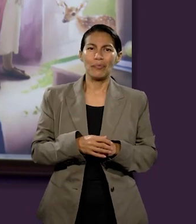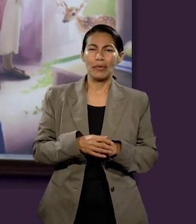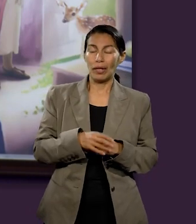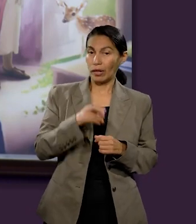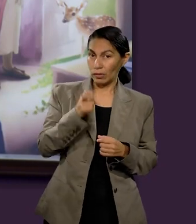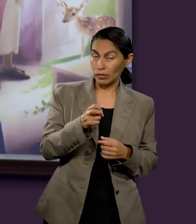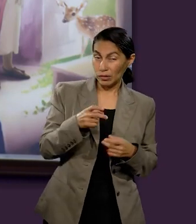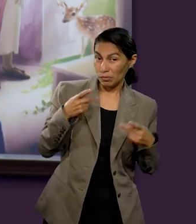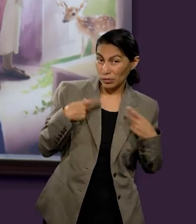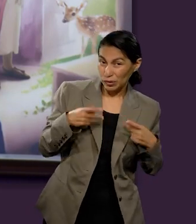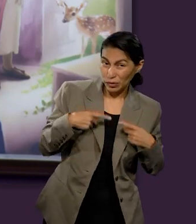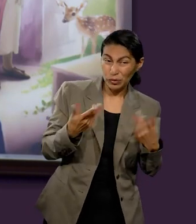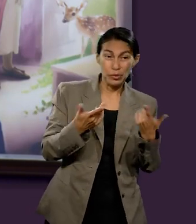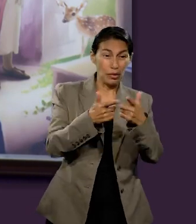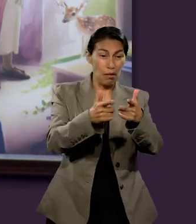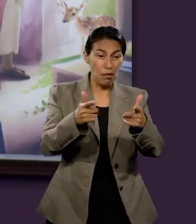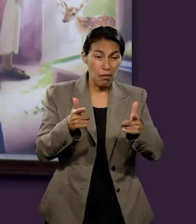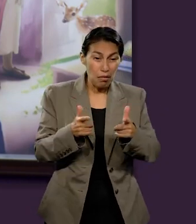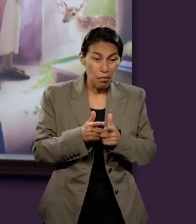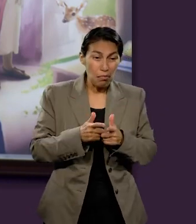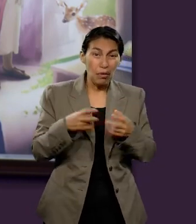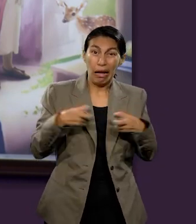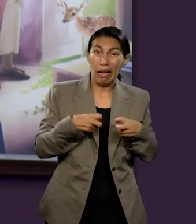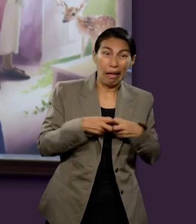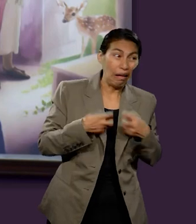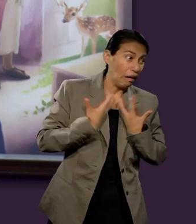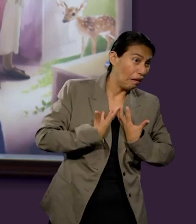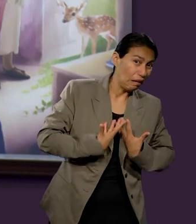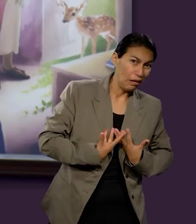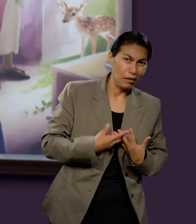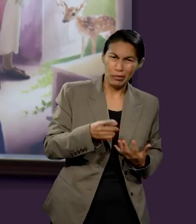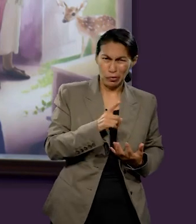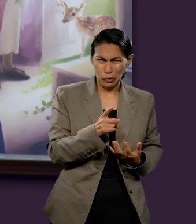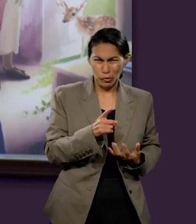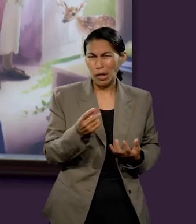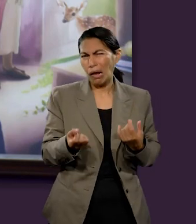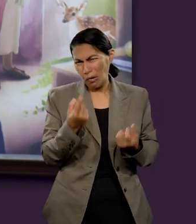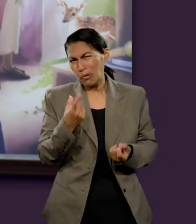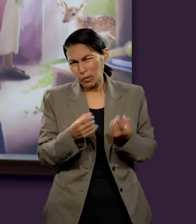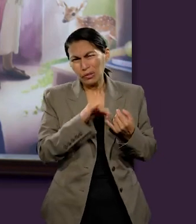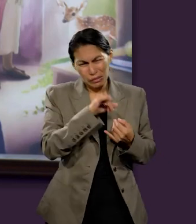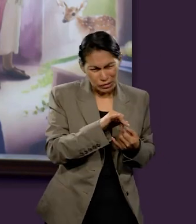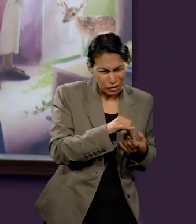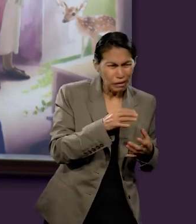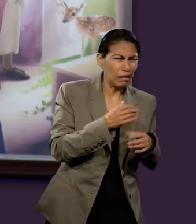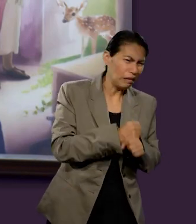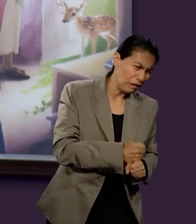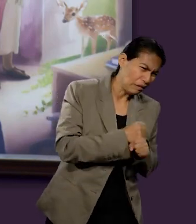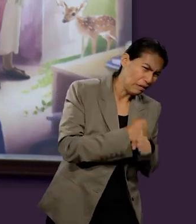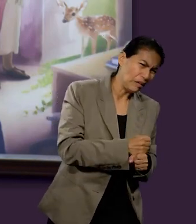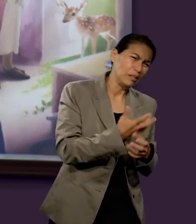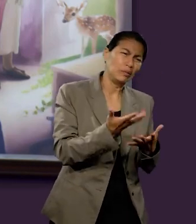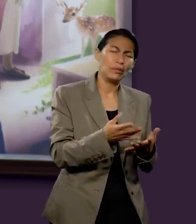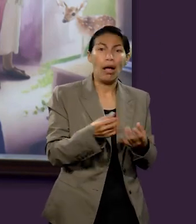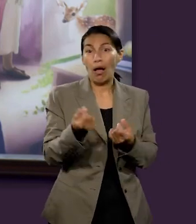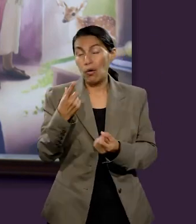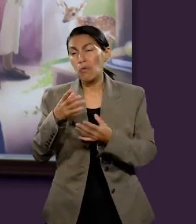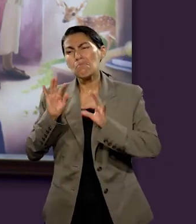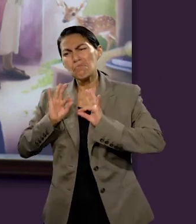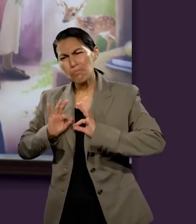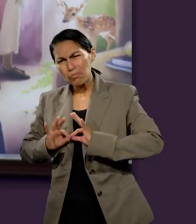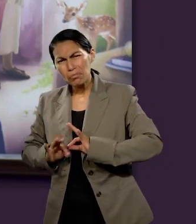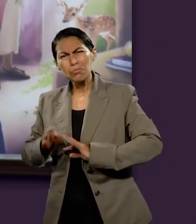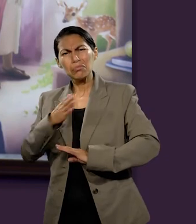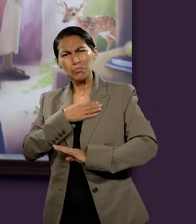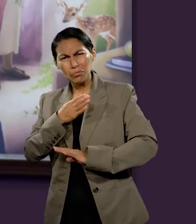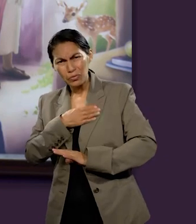un grupo que no esté pasando por desesperanza, aunque yo me encuentre ahora en tiempo de bonanza, no